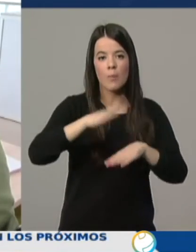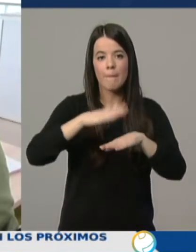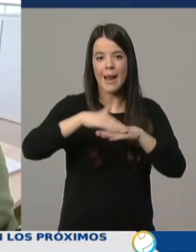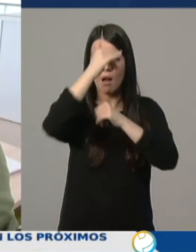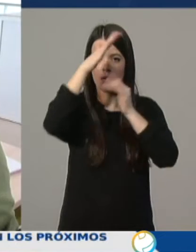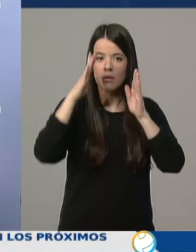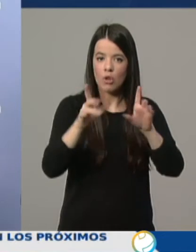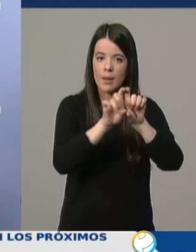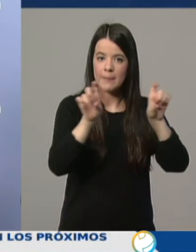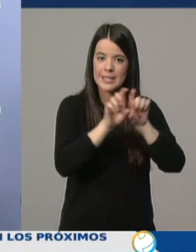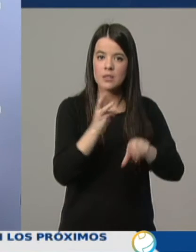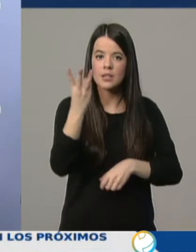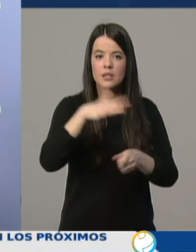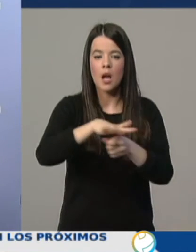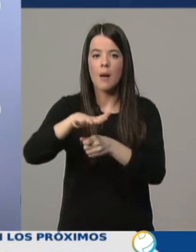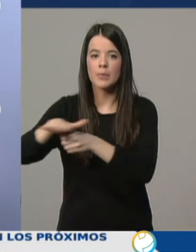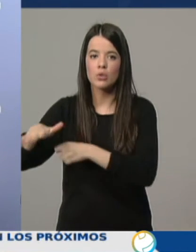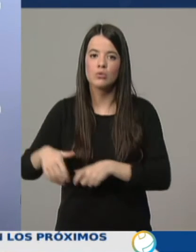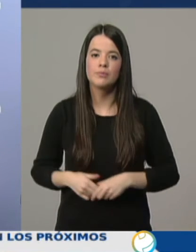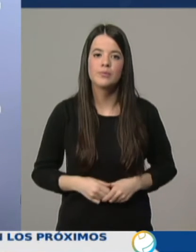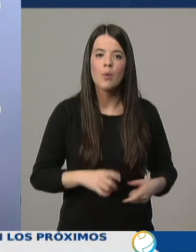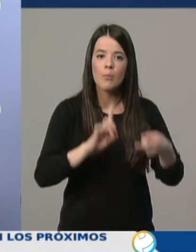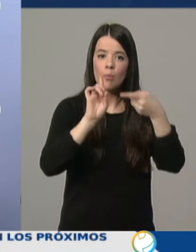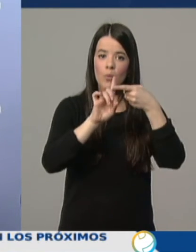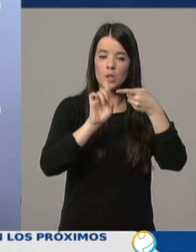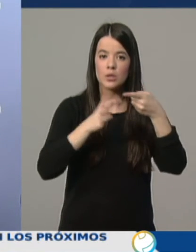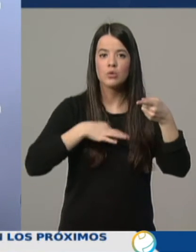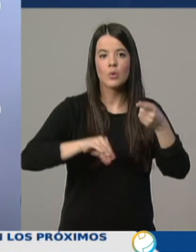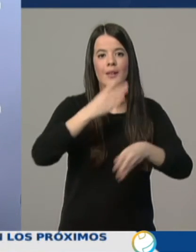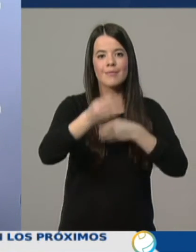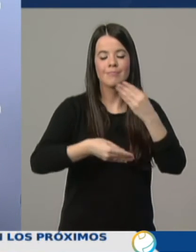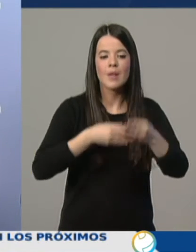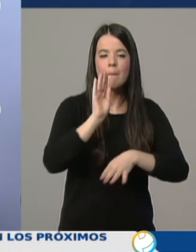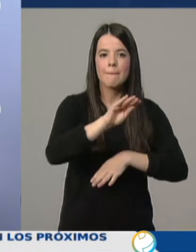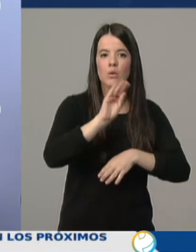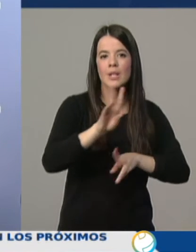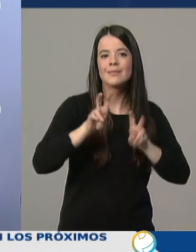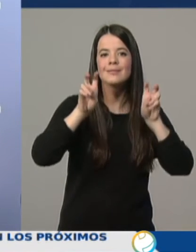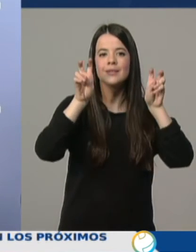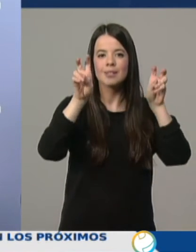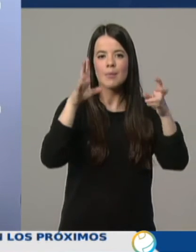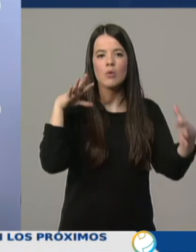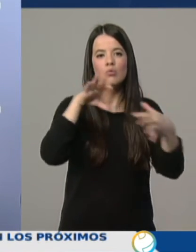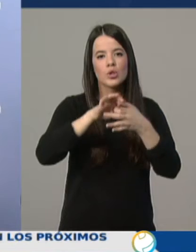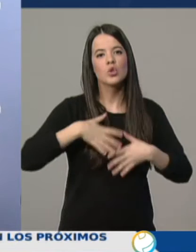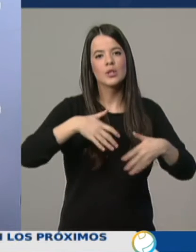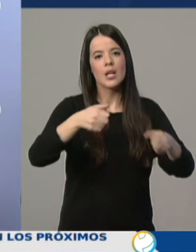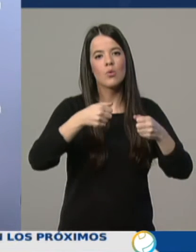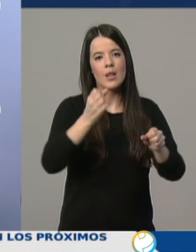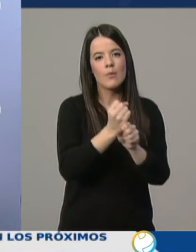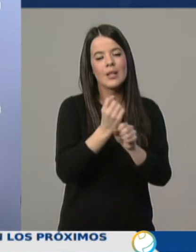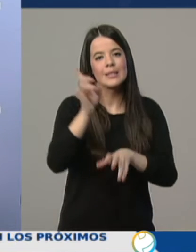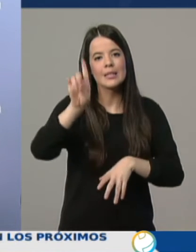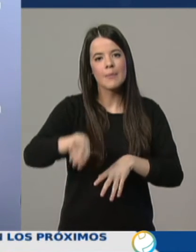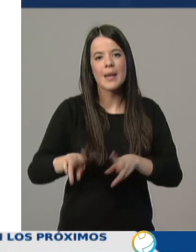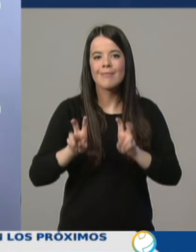todo en tres ámbitos. Por un lado, se pueden realizar ahí consultas relativas a la salud laboral, cuestiones relativas a la higiene que